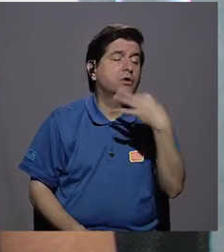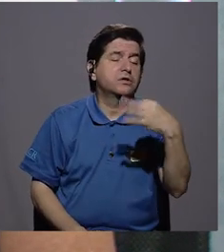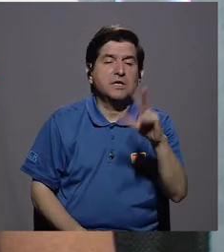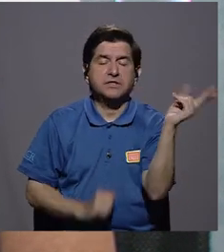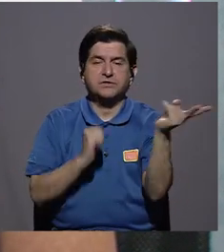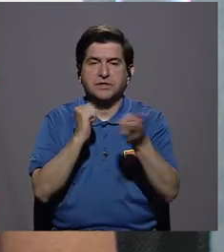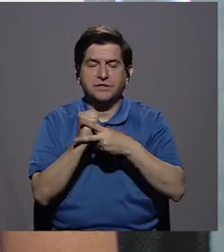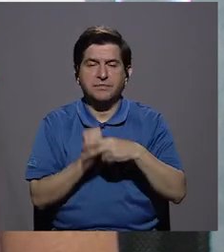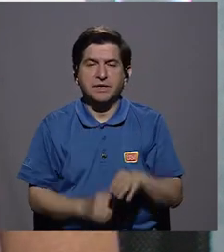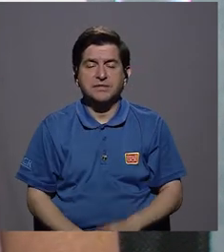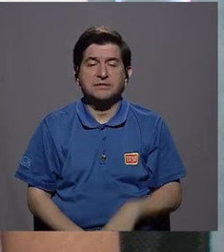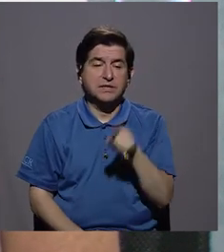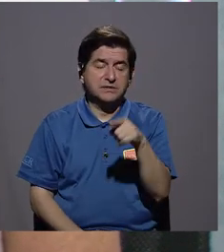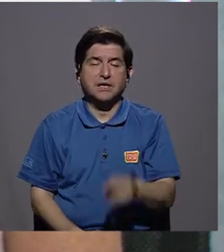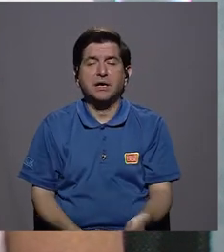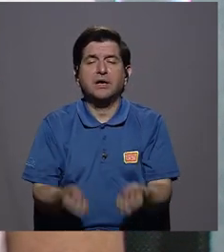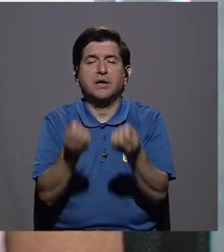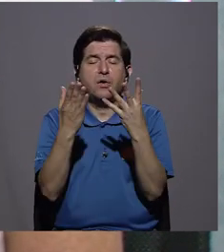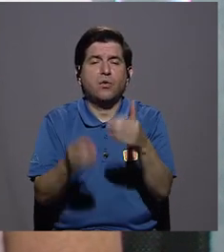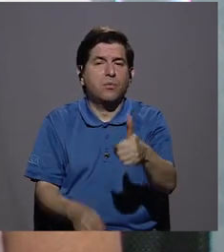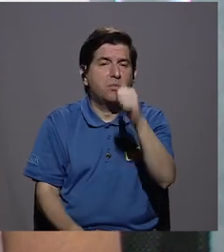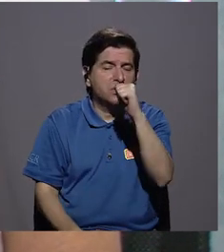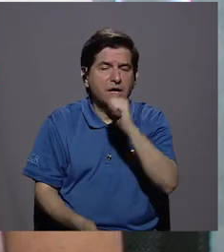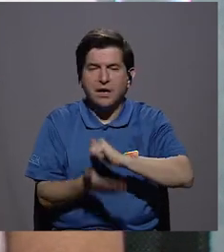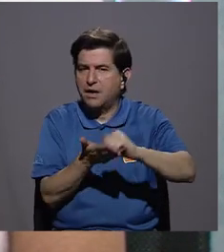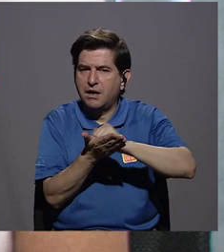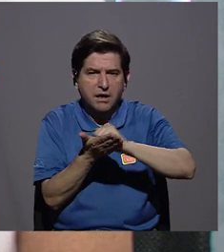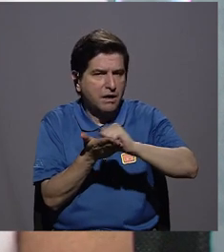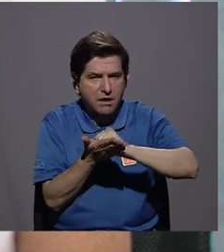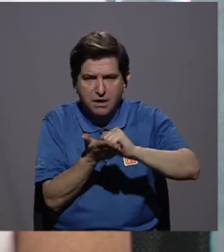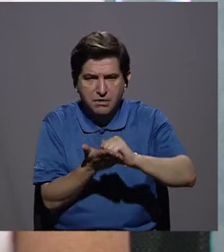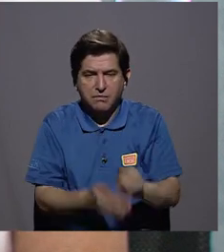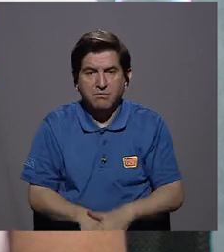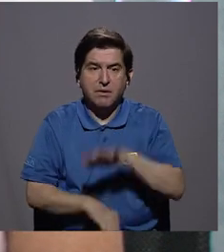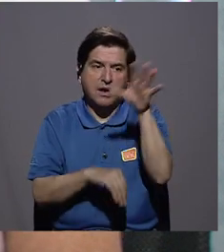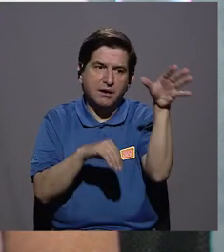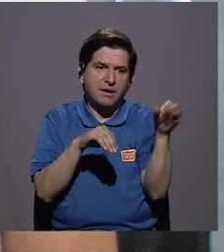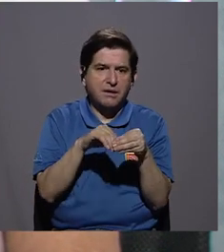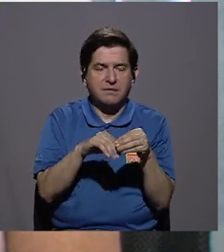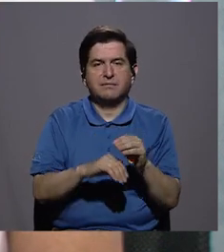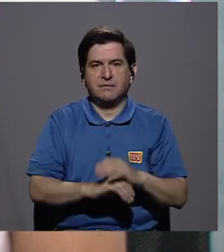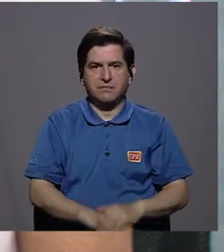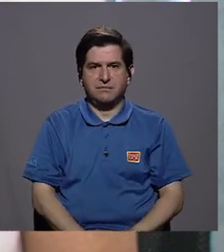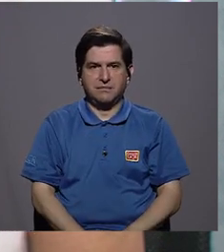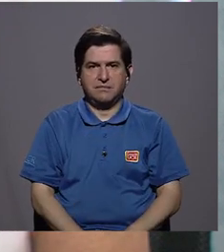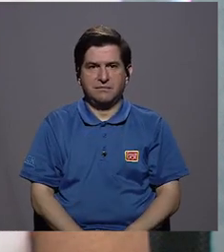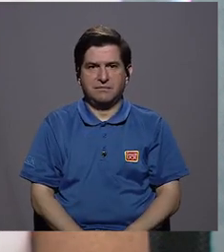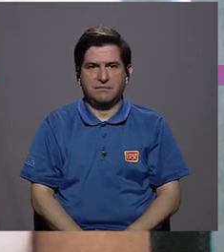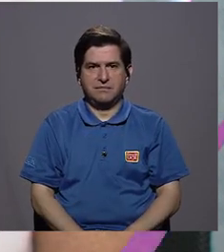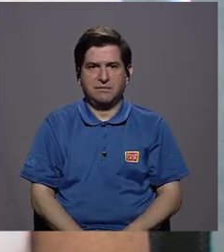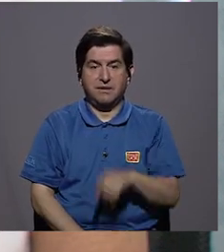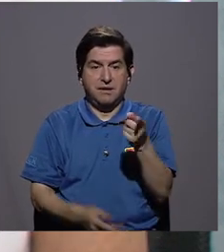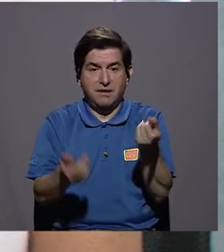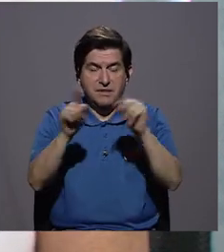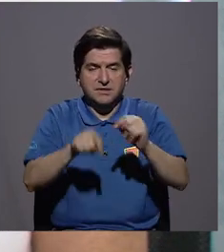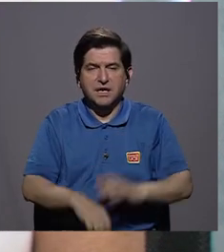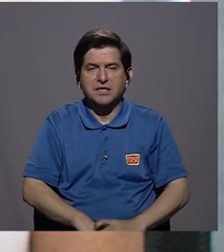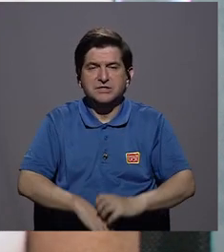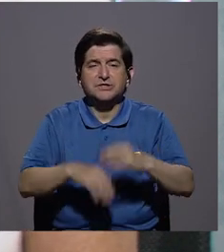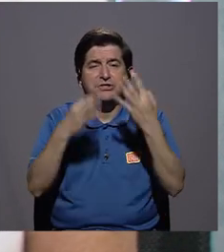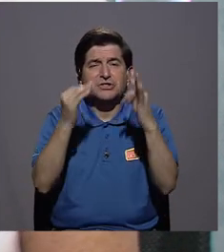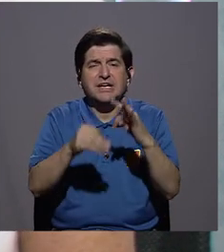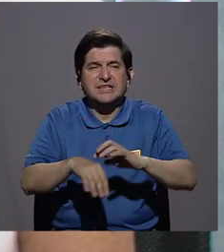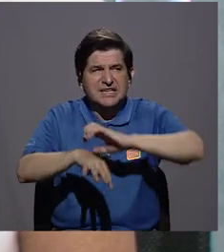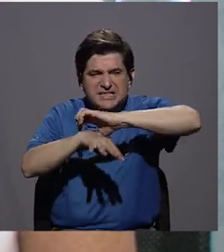tres veces al día lave con abundante agua y jabón. Y además a eso le añadimos raspar